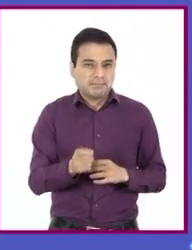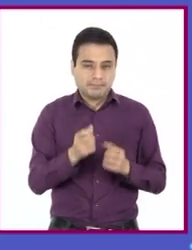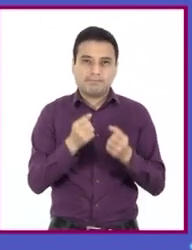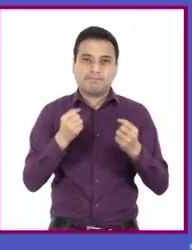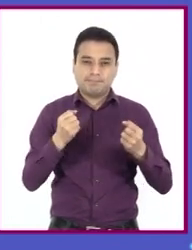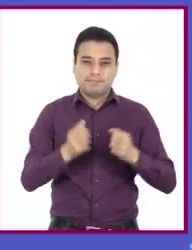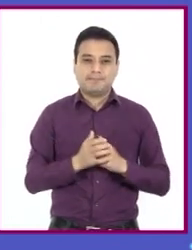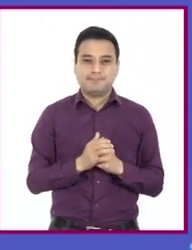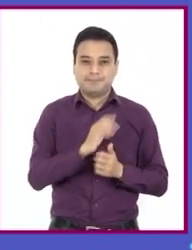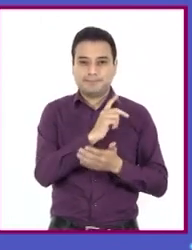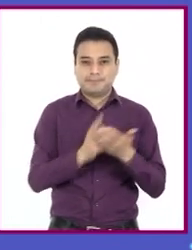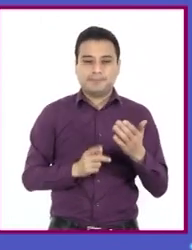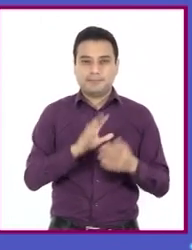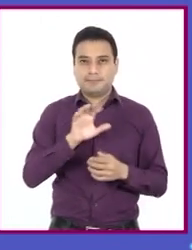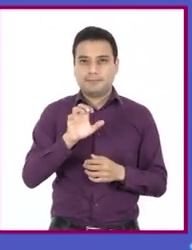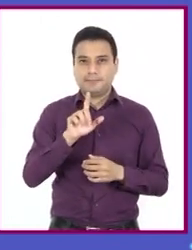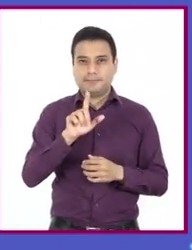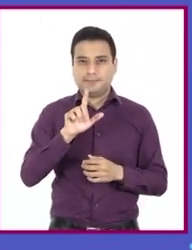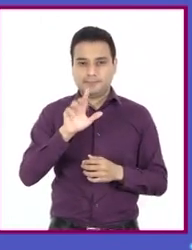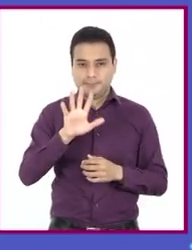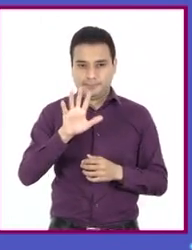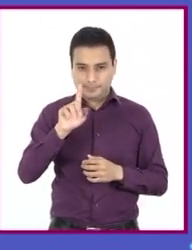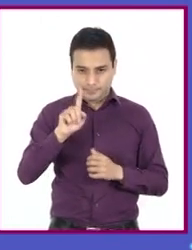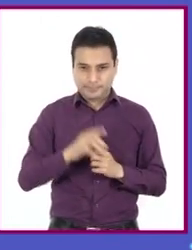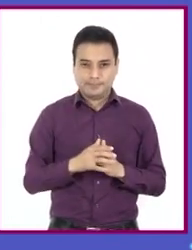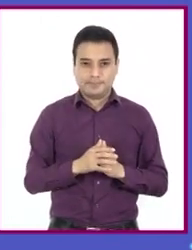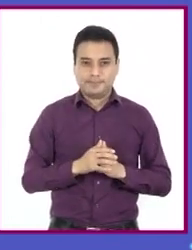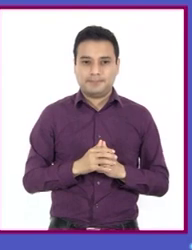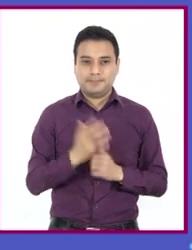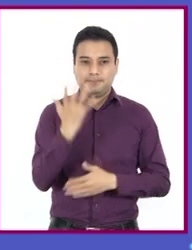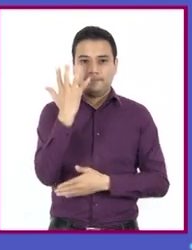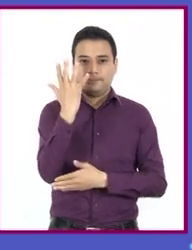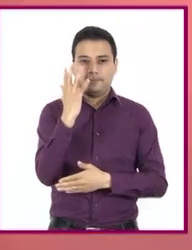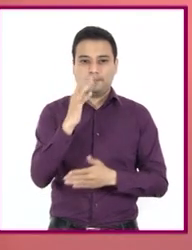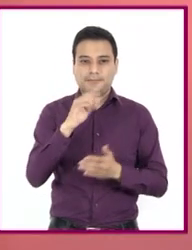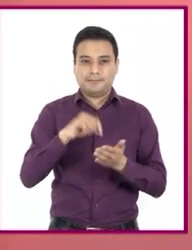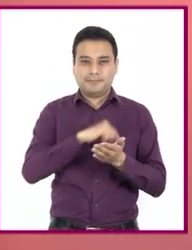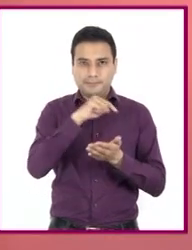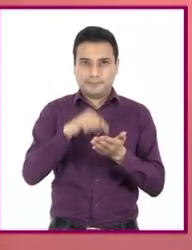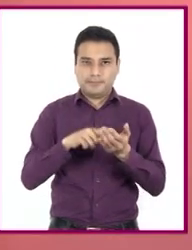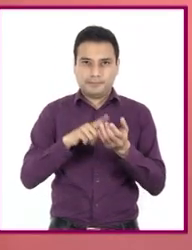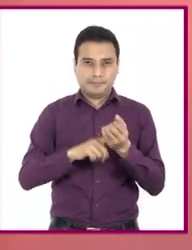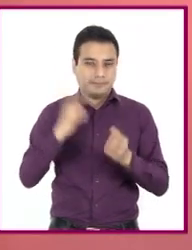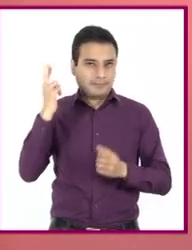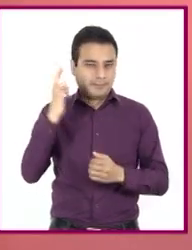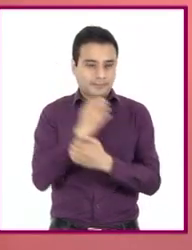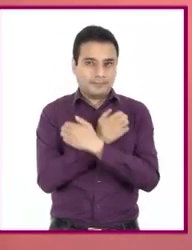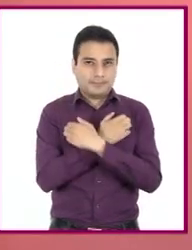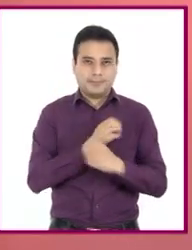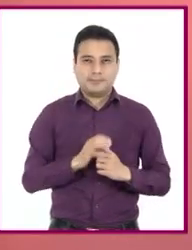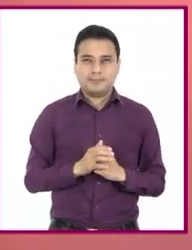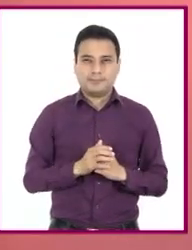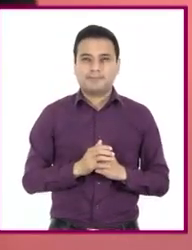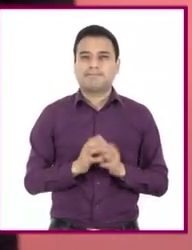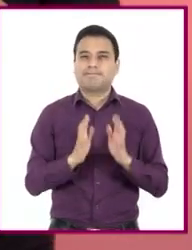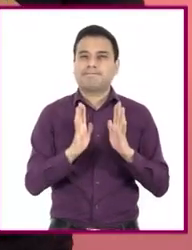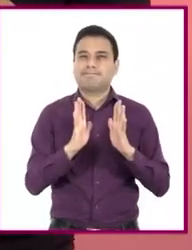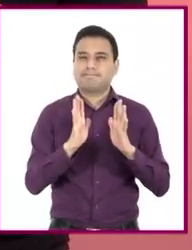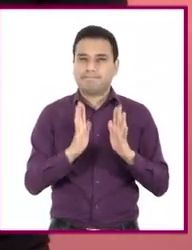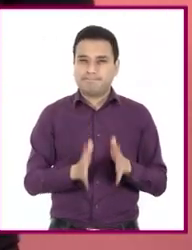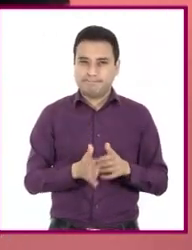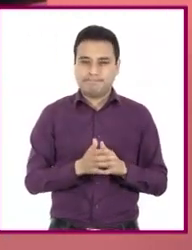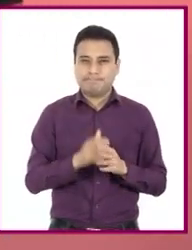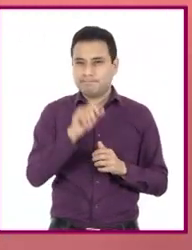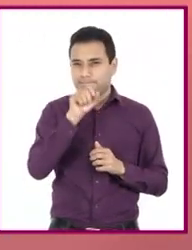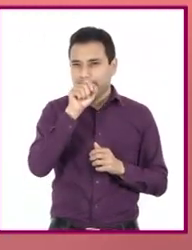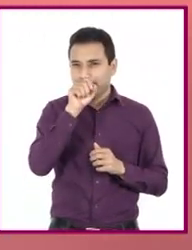551. En paisaje interno. Radio educación. Maestra, me doy cuenta de que sigue el